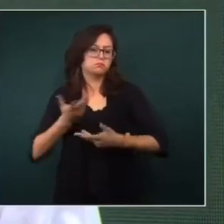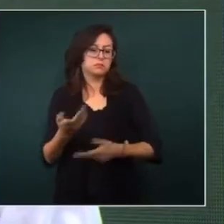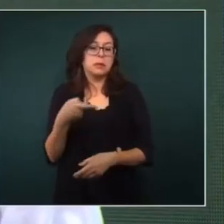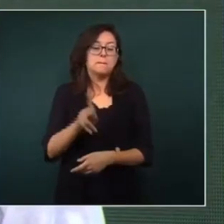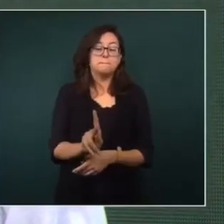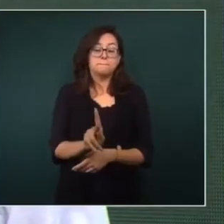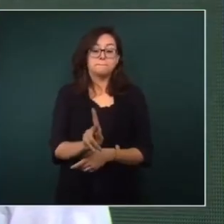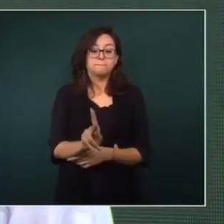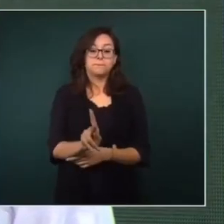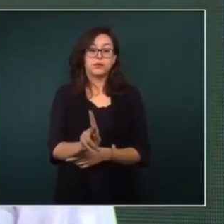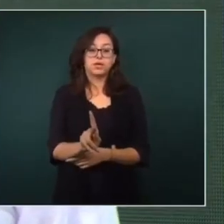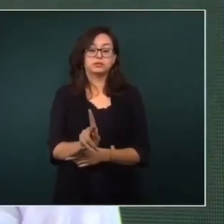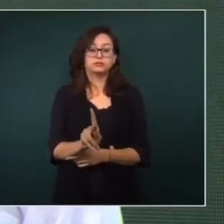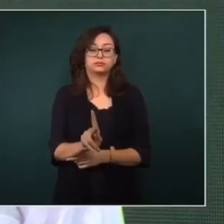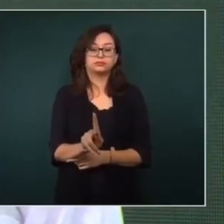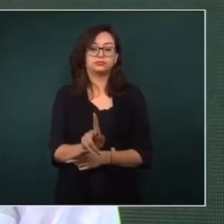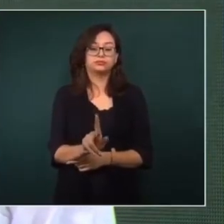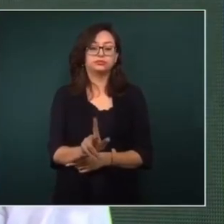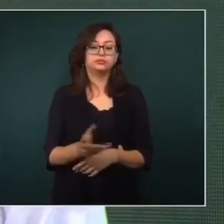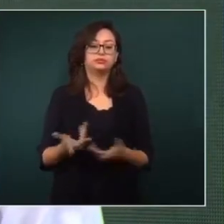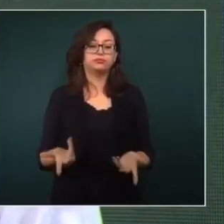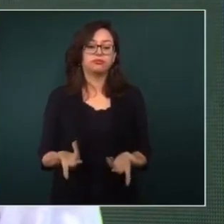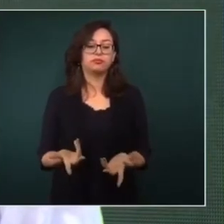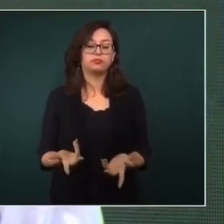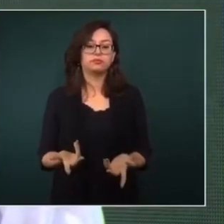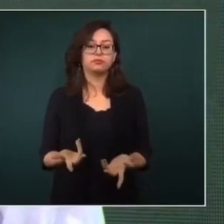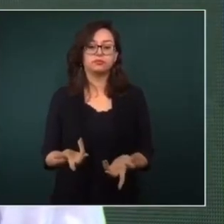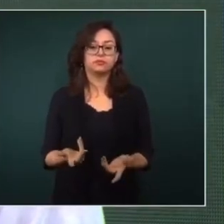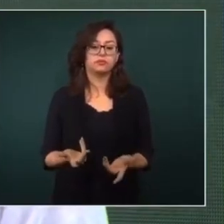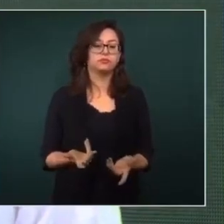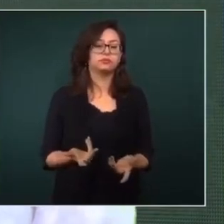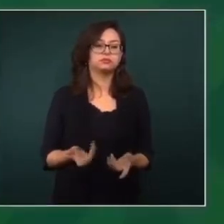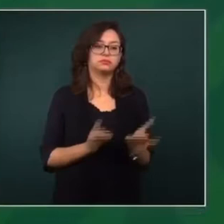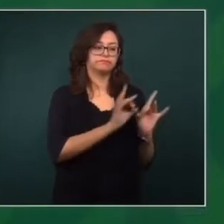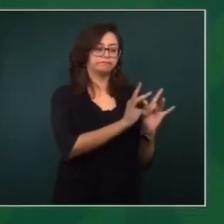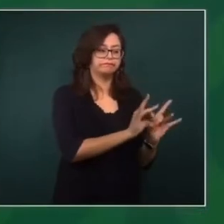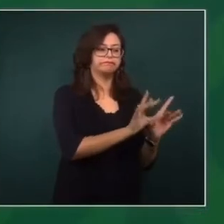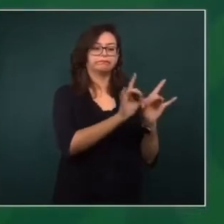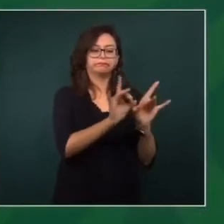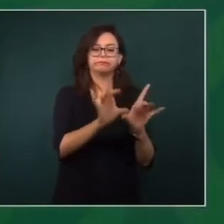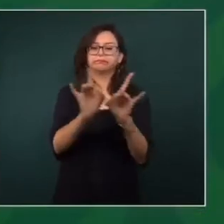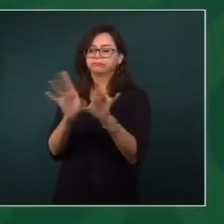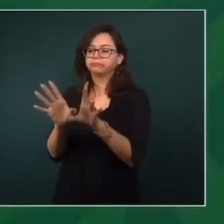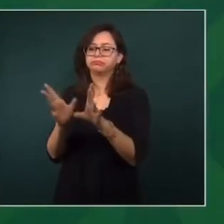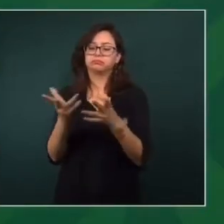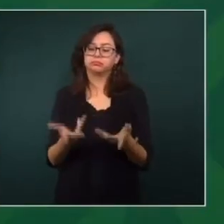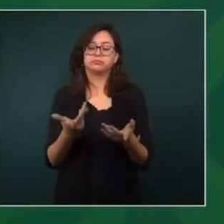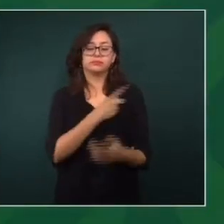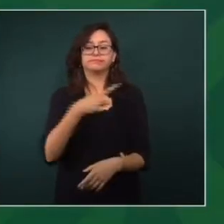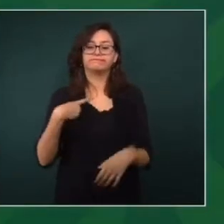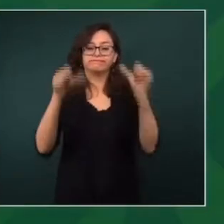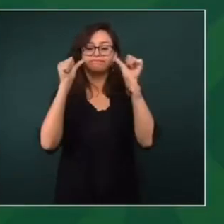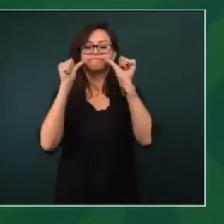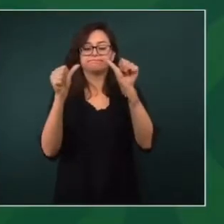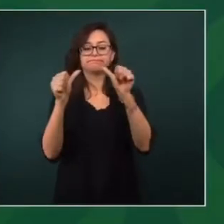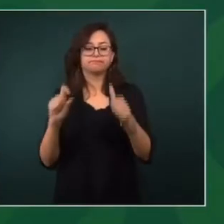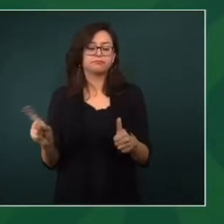hay varias cosas, factores que se tienen que tomar en cuenta. Primero,